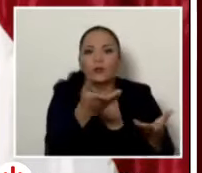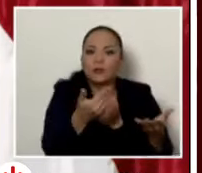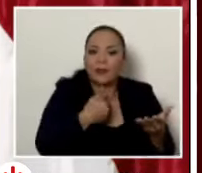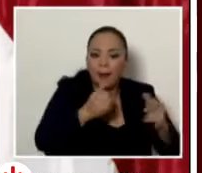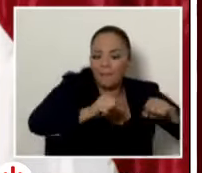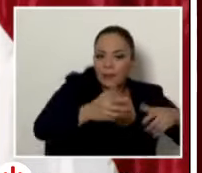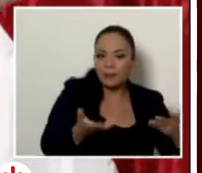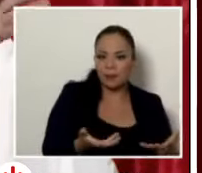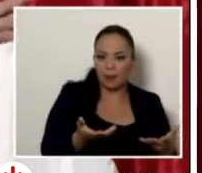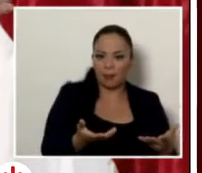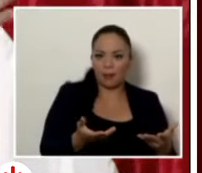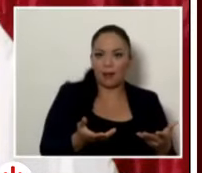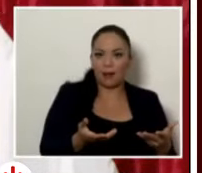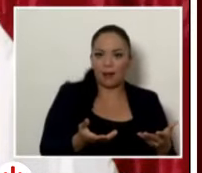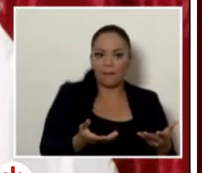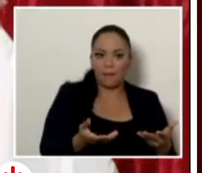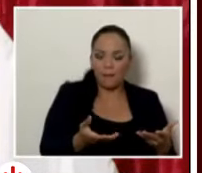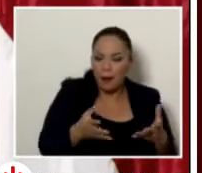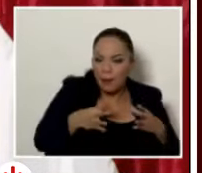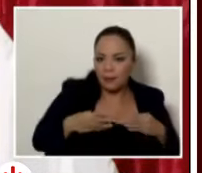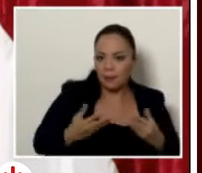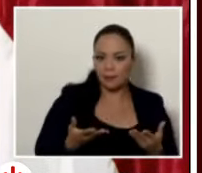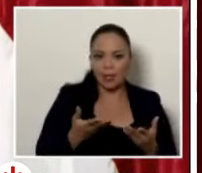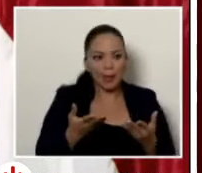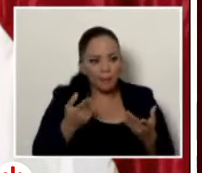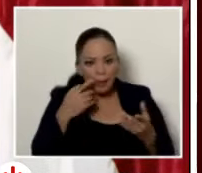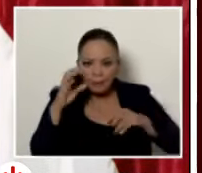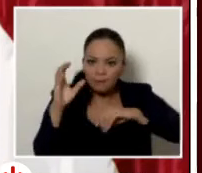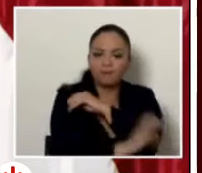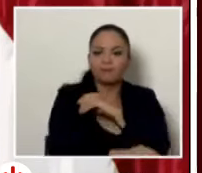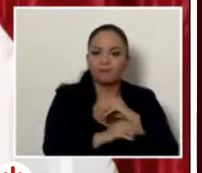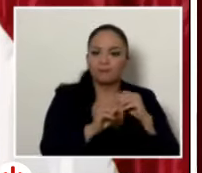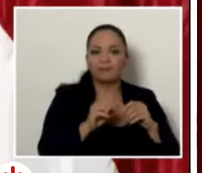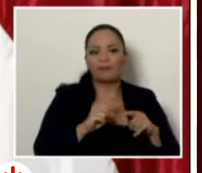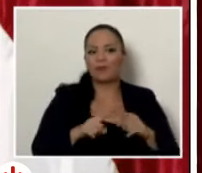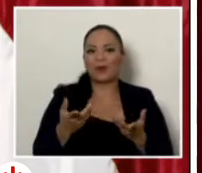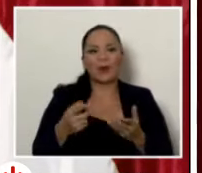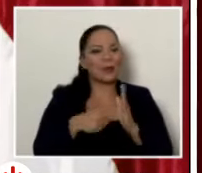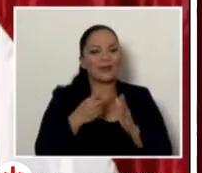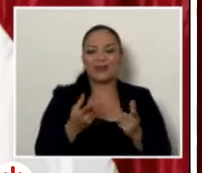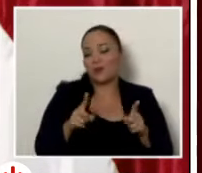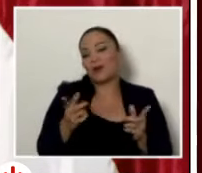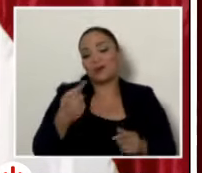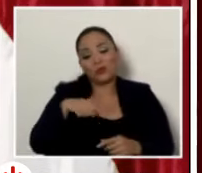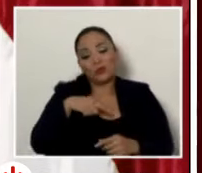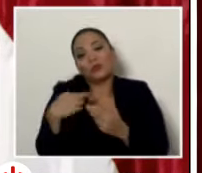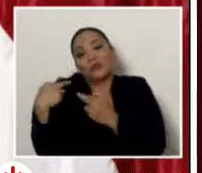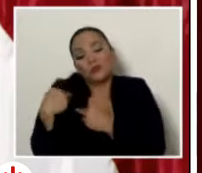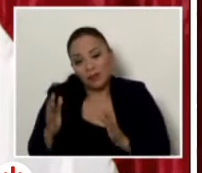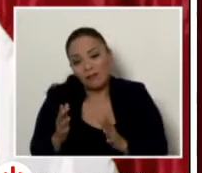justicia no siempre es así desafortunadamente entonces nosotros hacemos nuestra parte